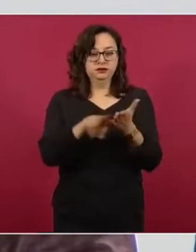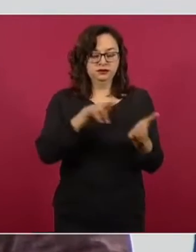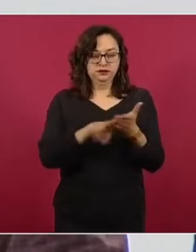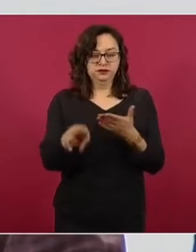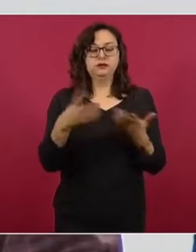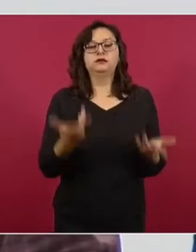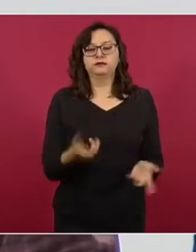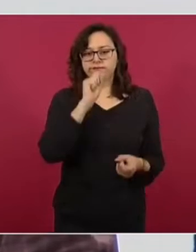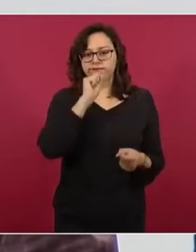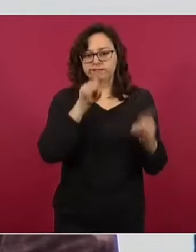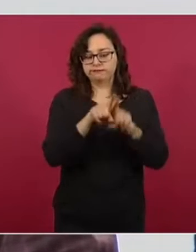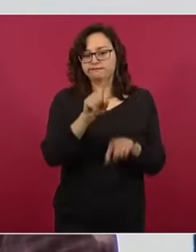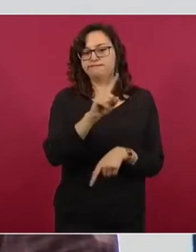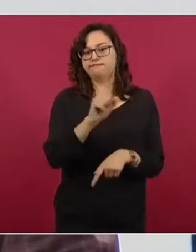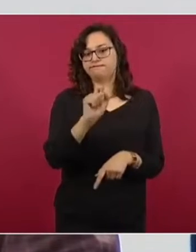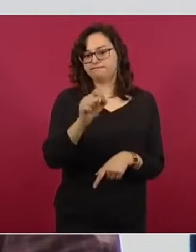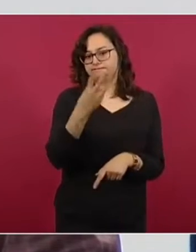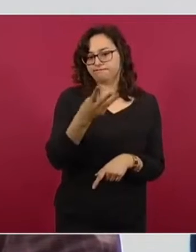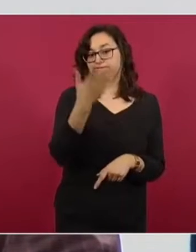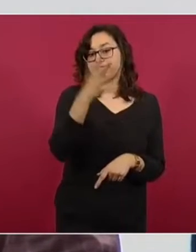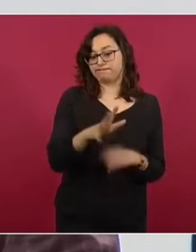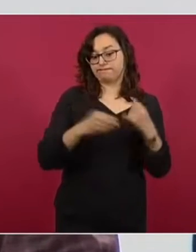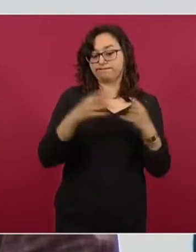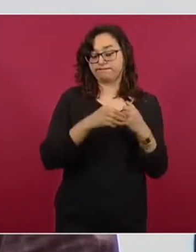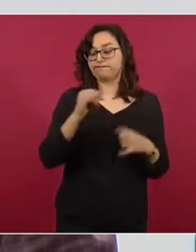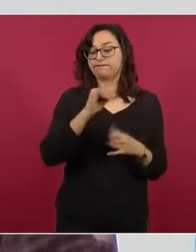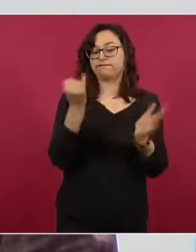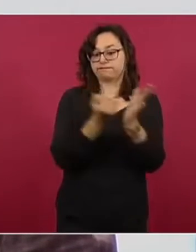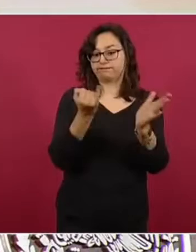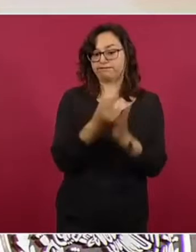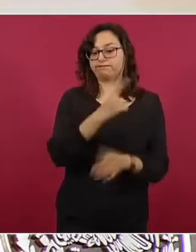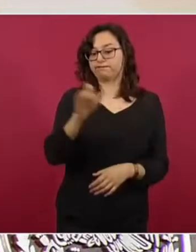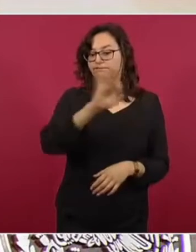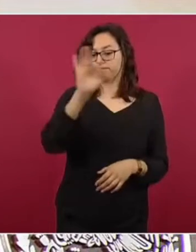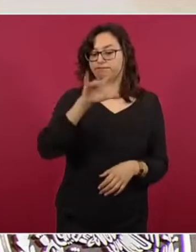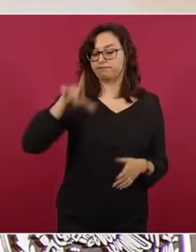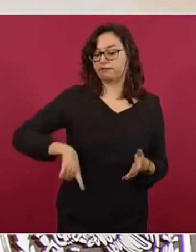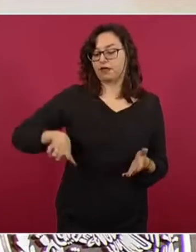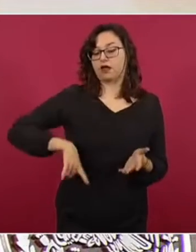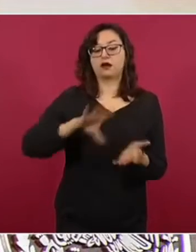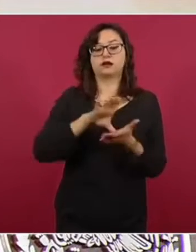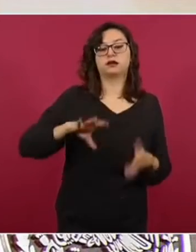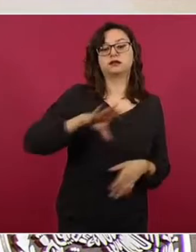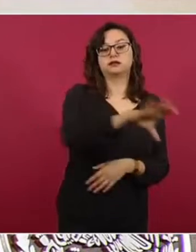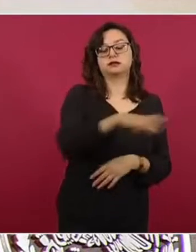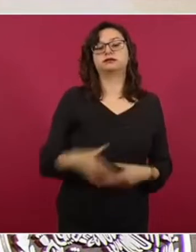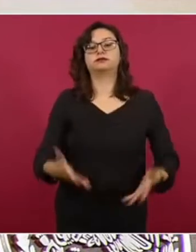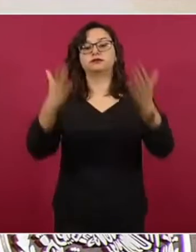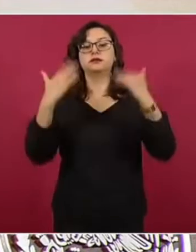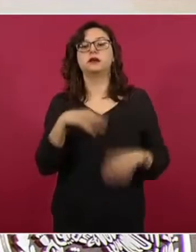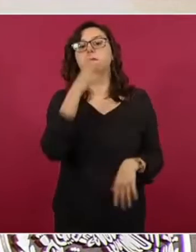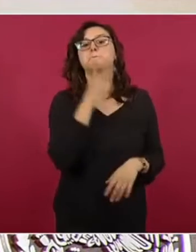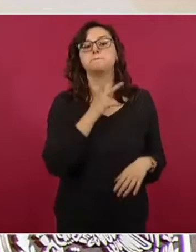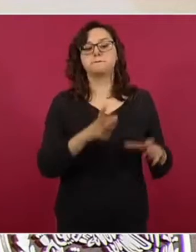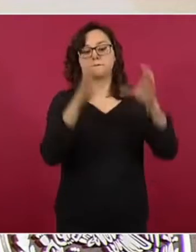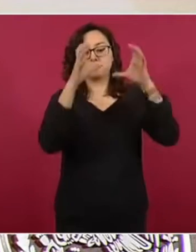incentivo fiscal. Tenemos que el precio del barril de la mezcla mexicana de petróleo con corte el